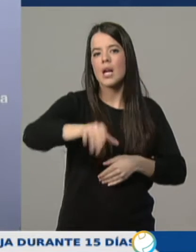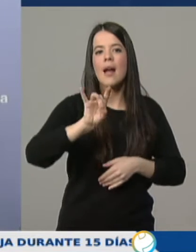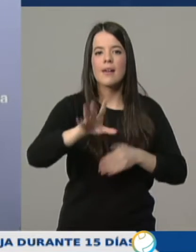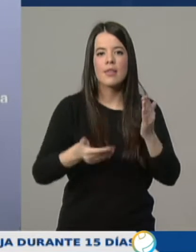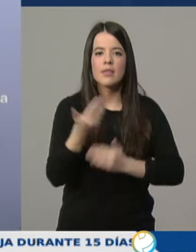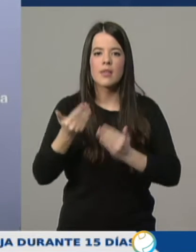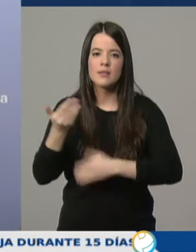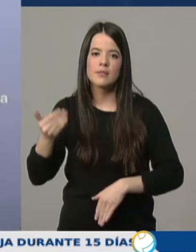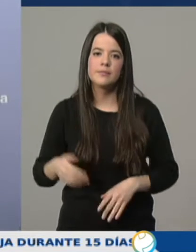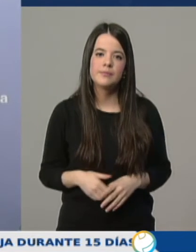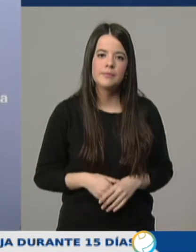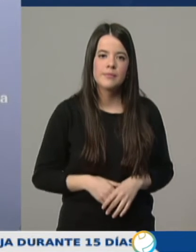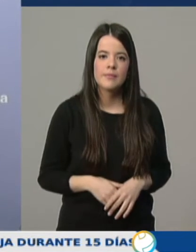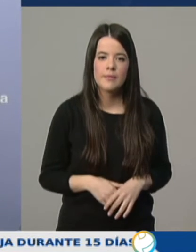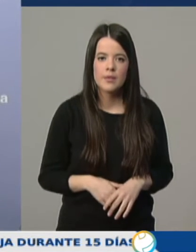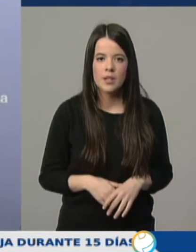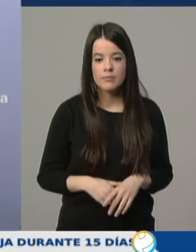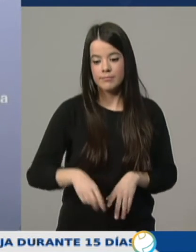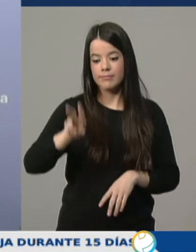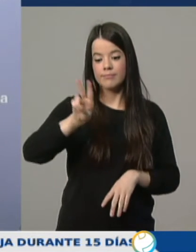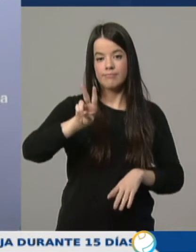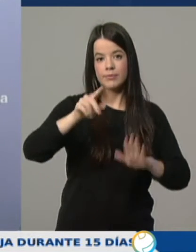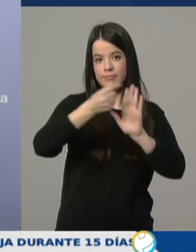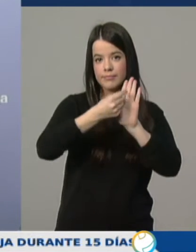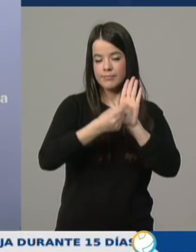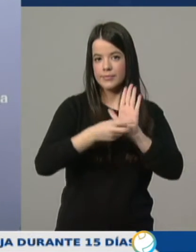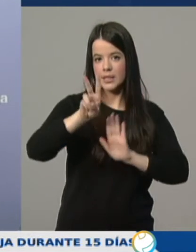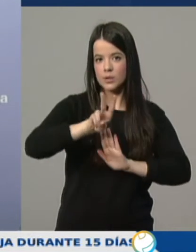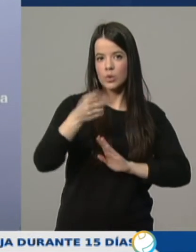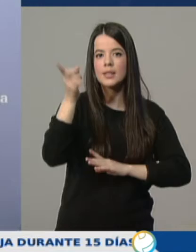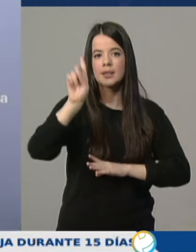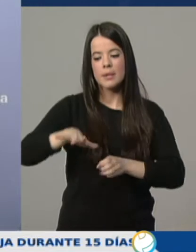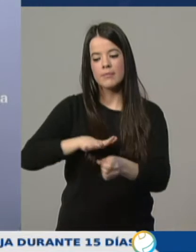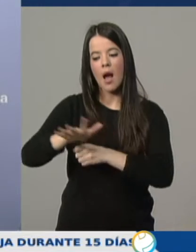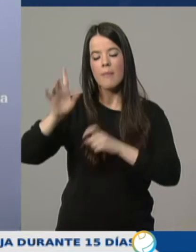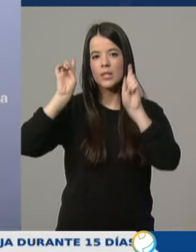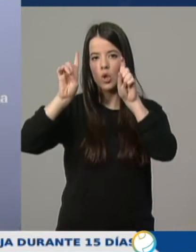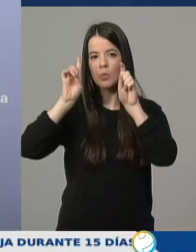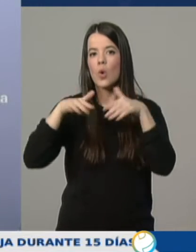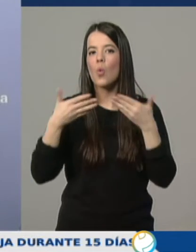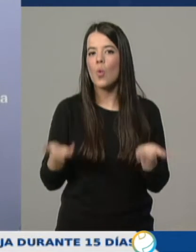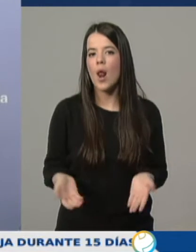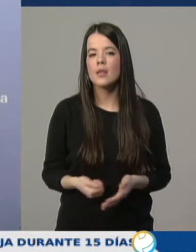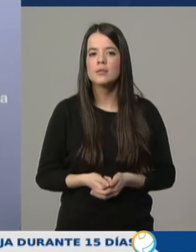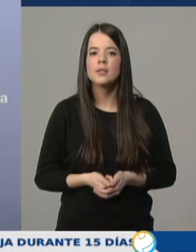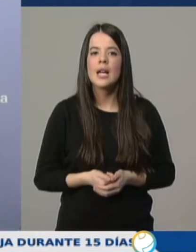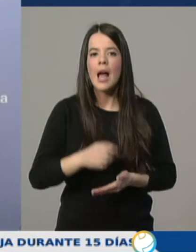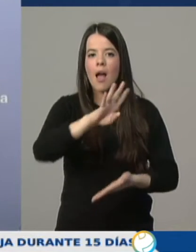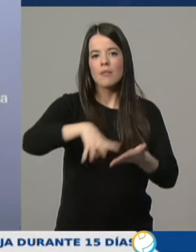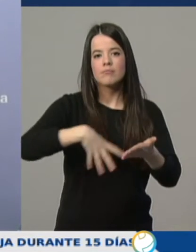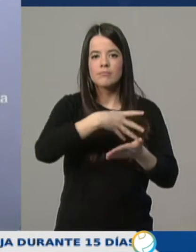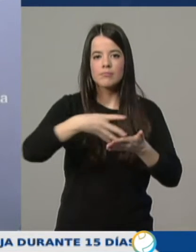días. La segunda medida que se ha adoptado, también en el ámbito educativo, es suspender las